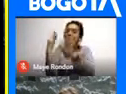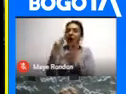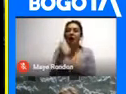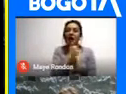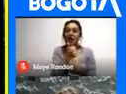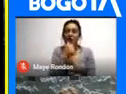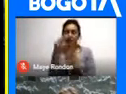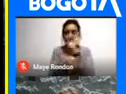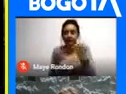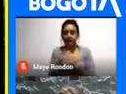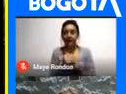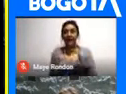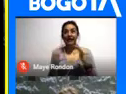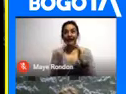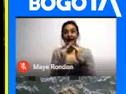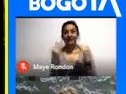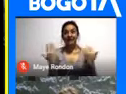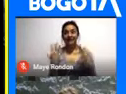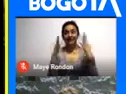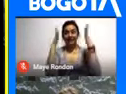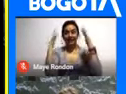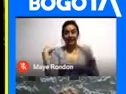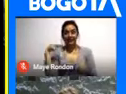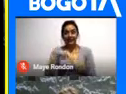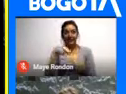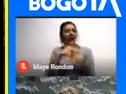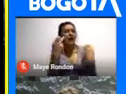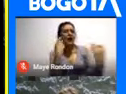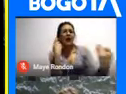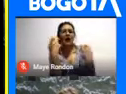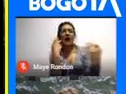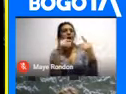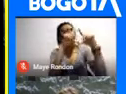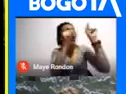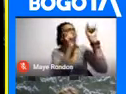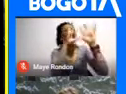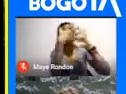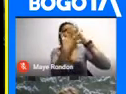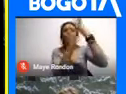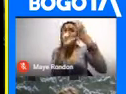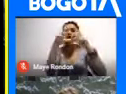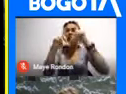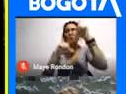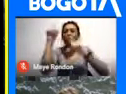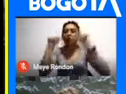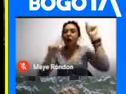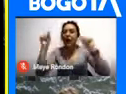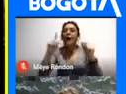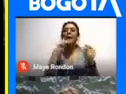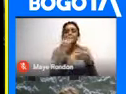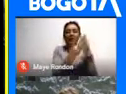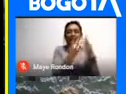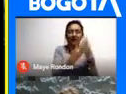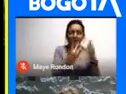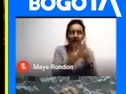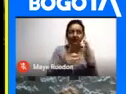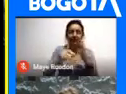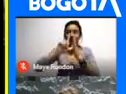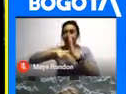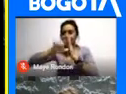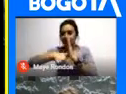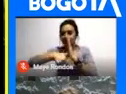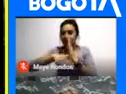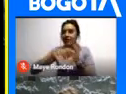La casa ceremonial muiscas Es capaz de explicar El microcosmos Y el macrocosmos Conocían las matemáticas La geometría La